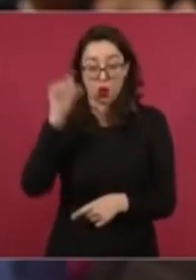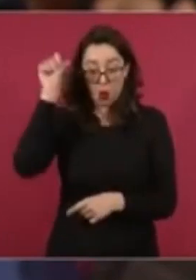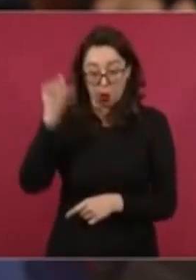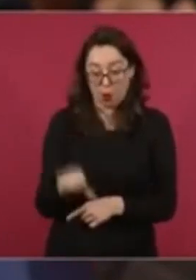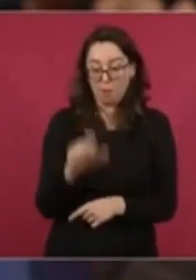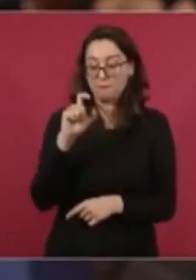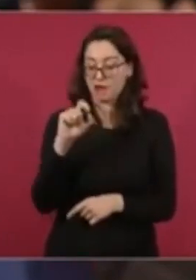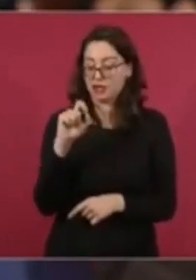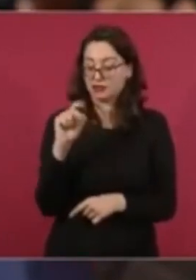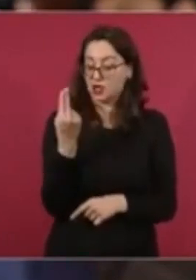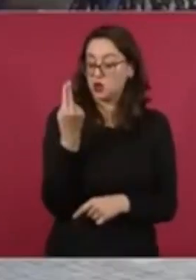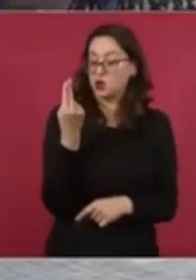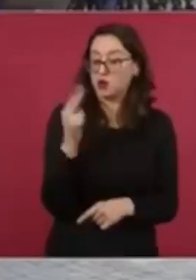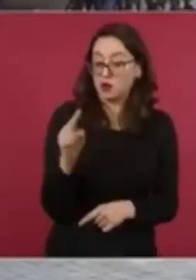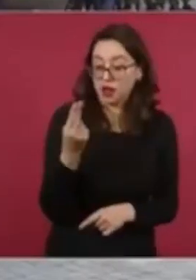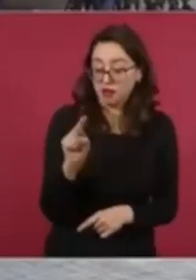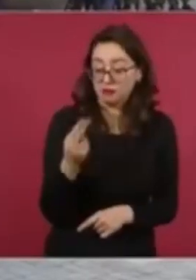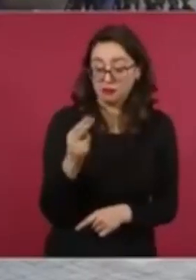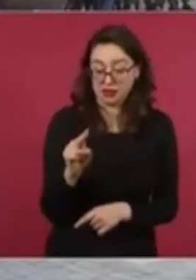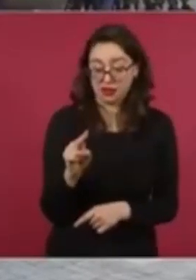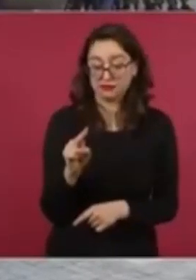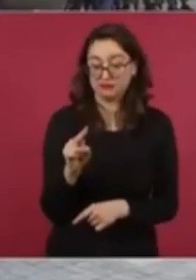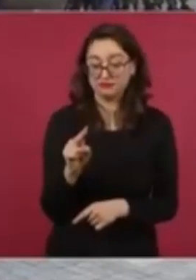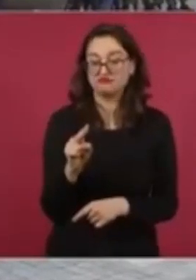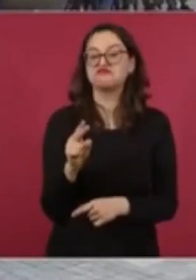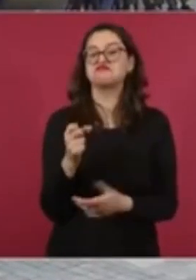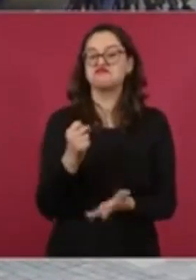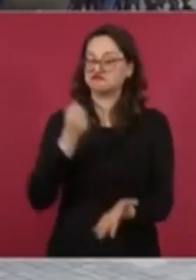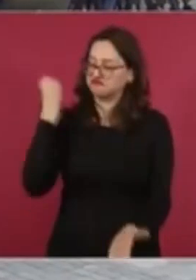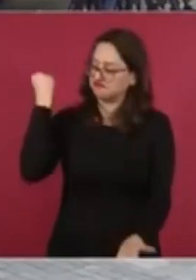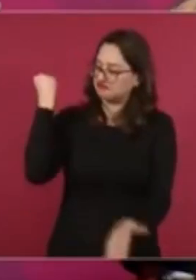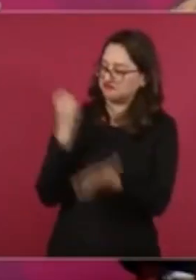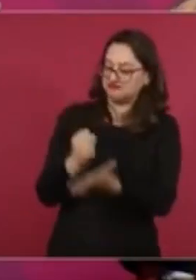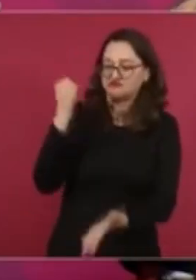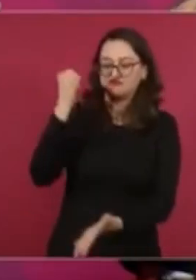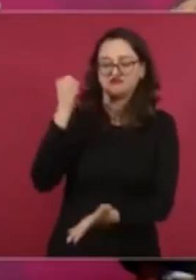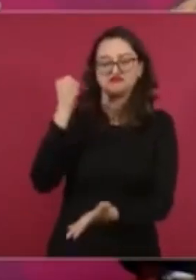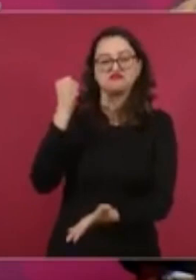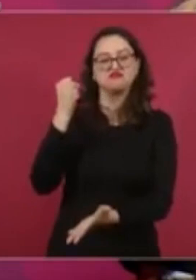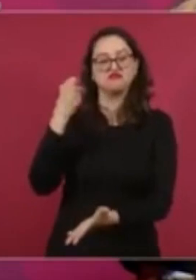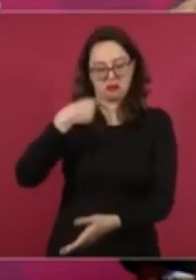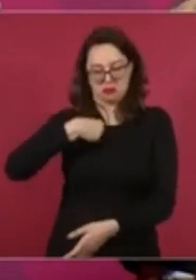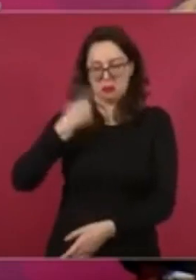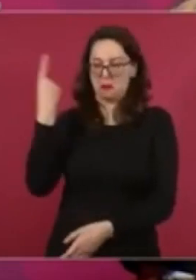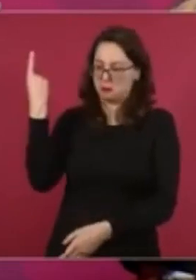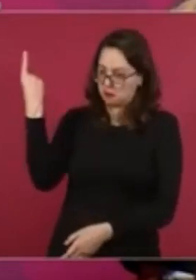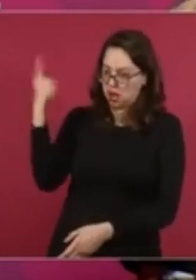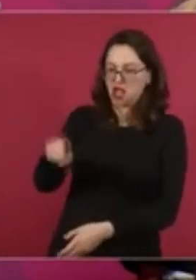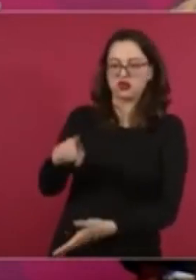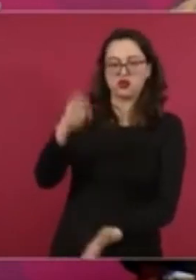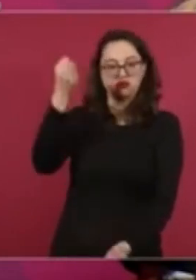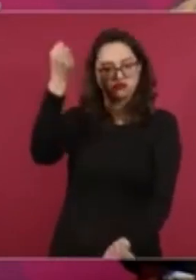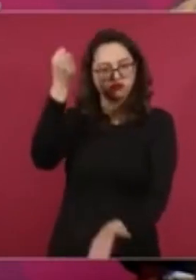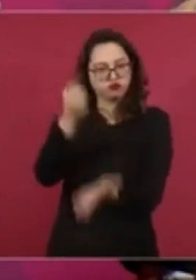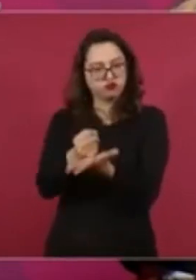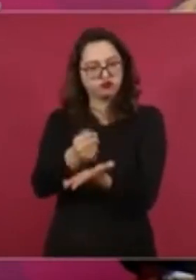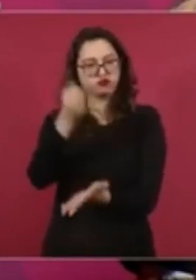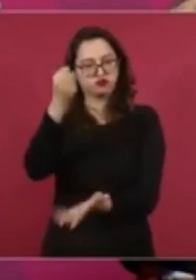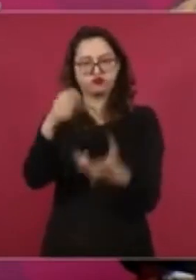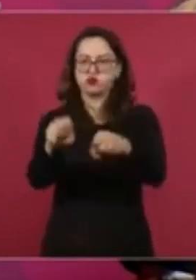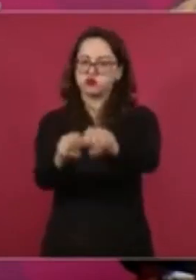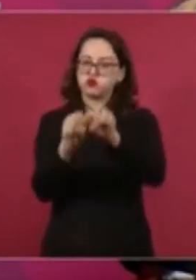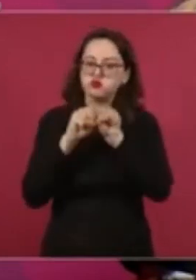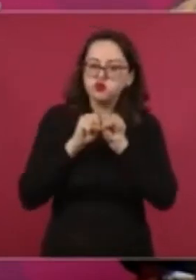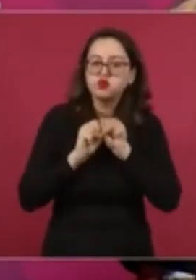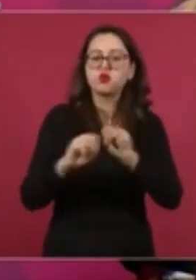día, lo resumo, para publicar el decreto, hoy aparece